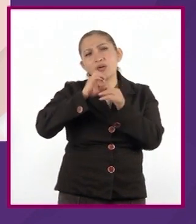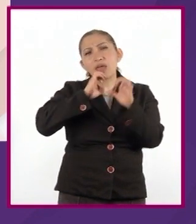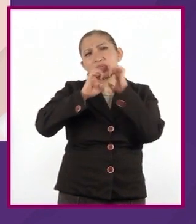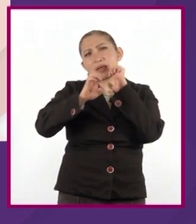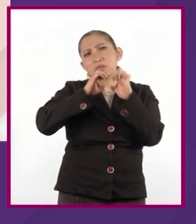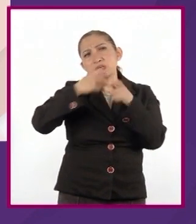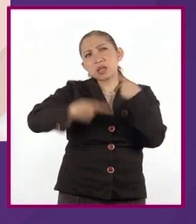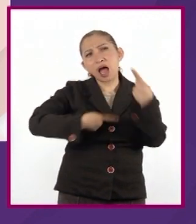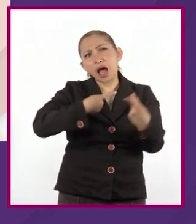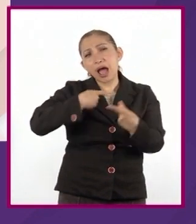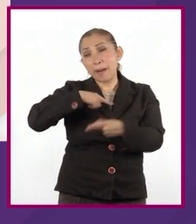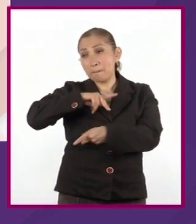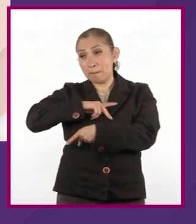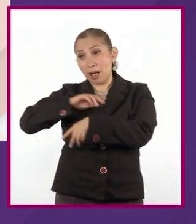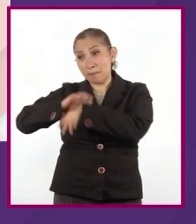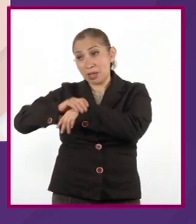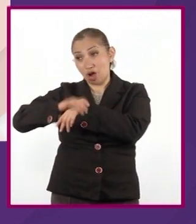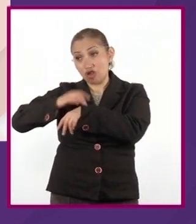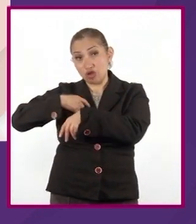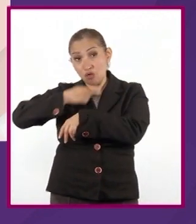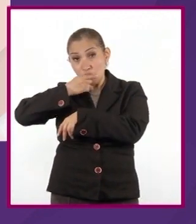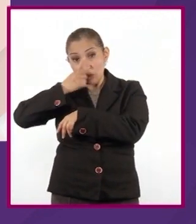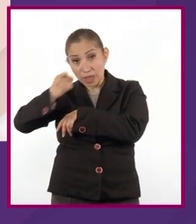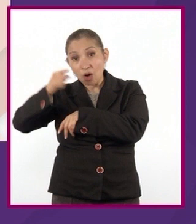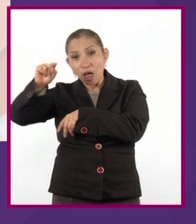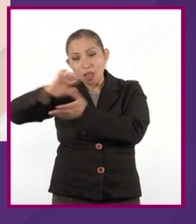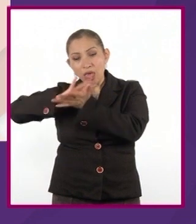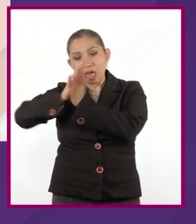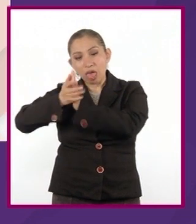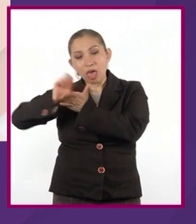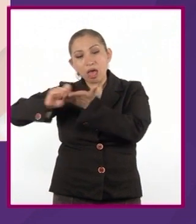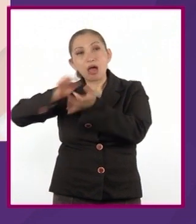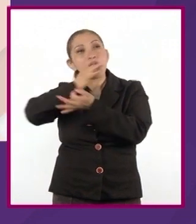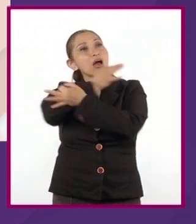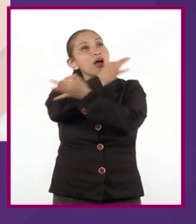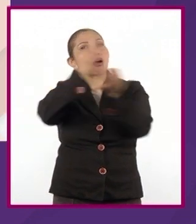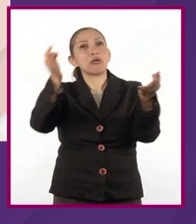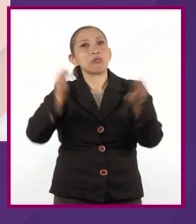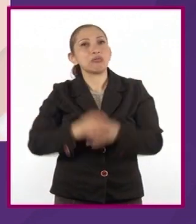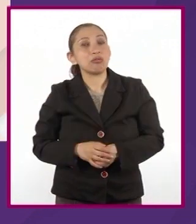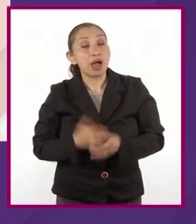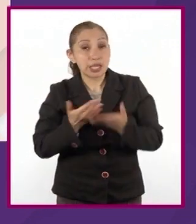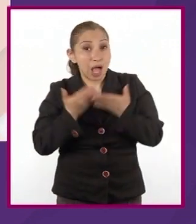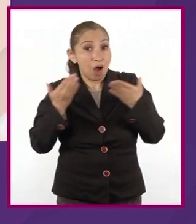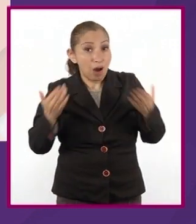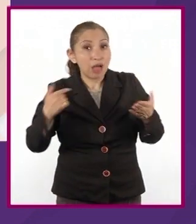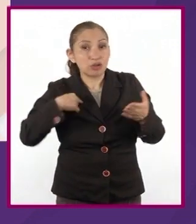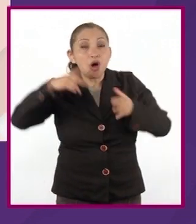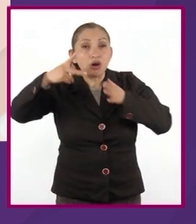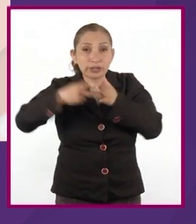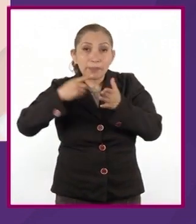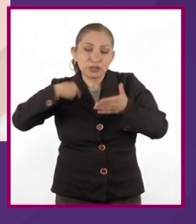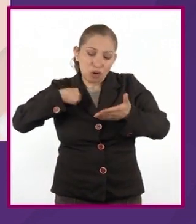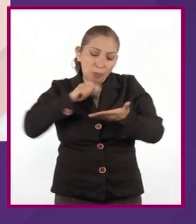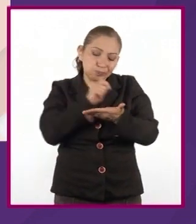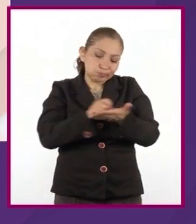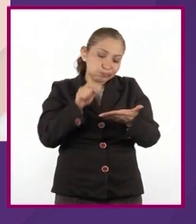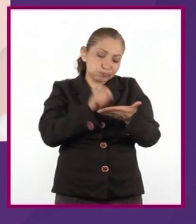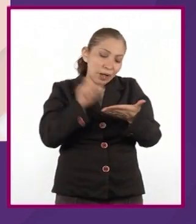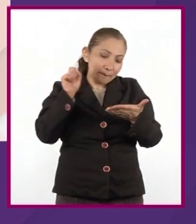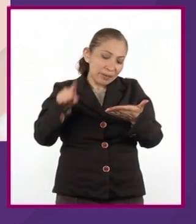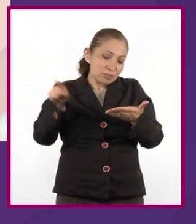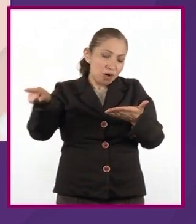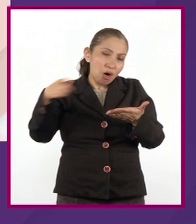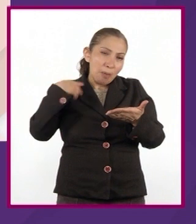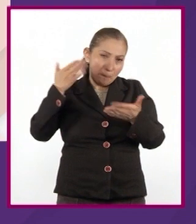y el amigo a quien se lo conté lo transcribió y lo publicó. Y ahora lo he vuelto a escribir a partir